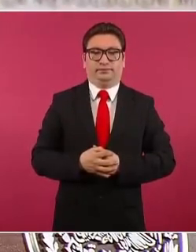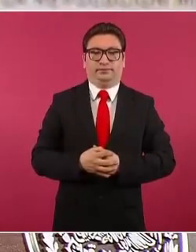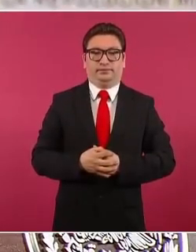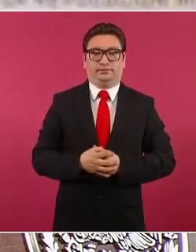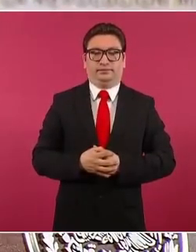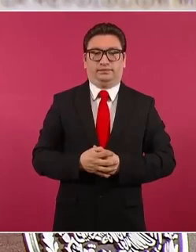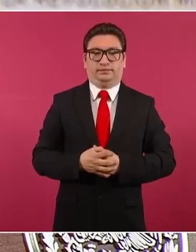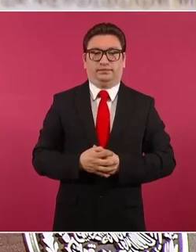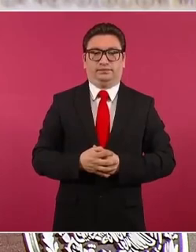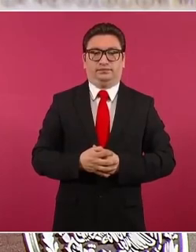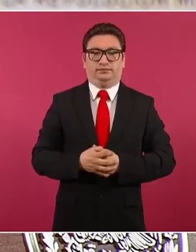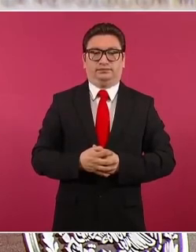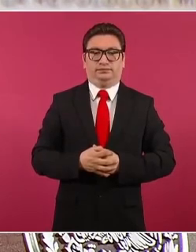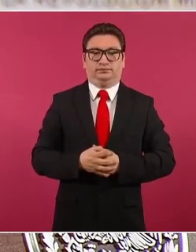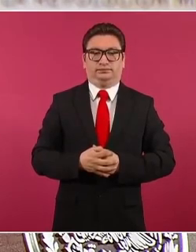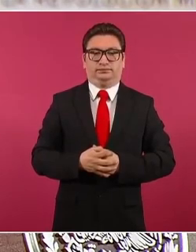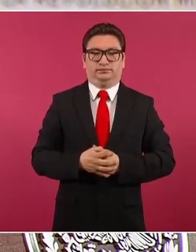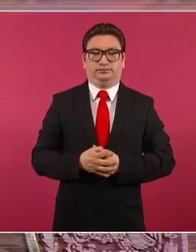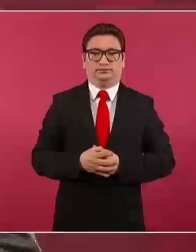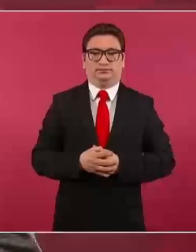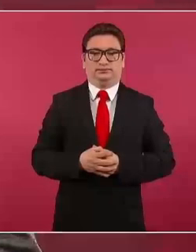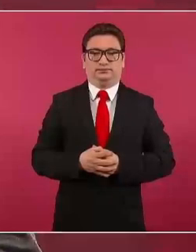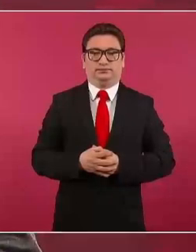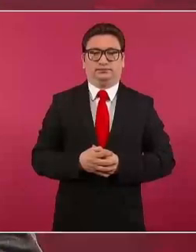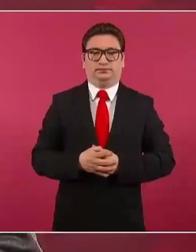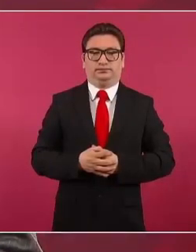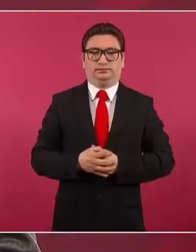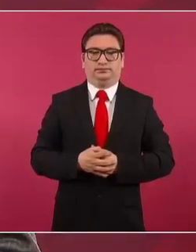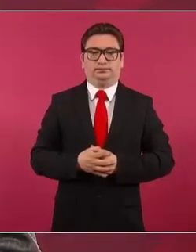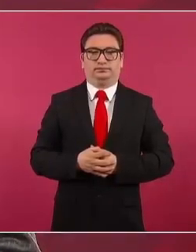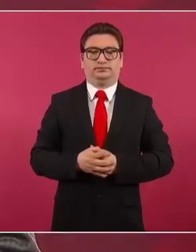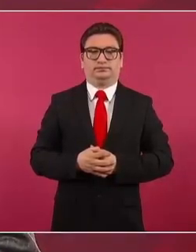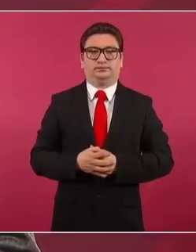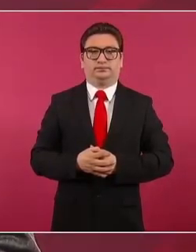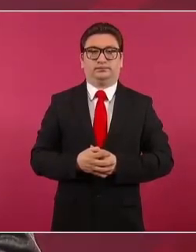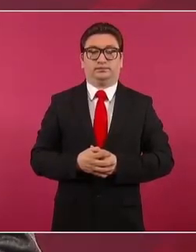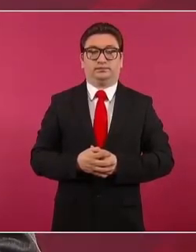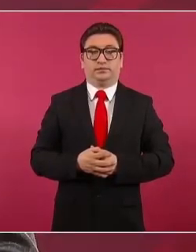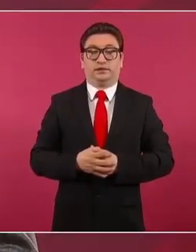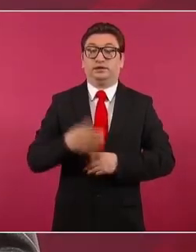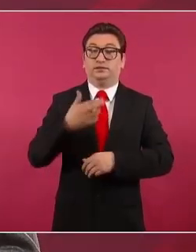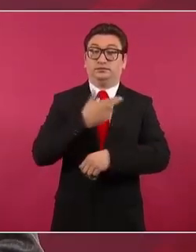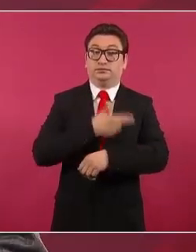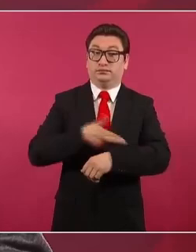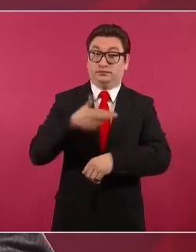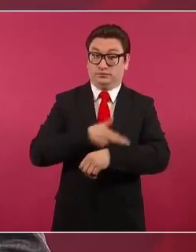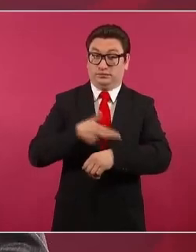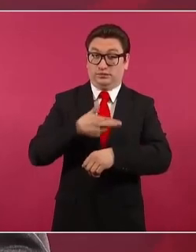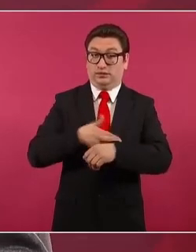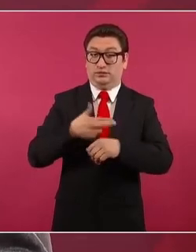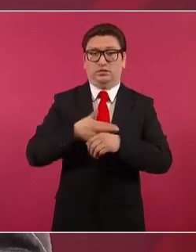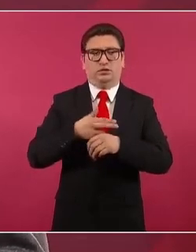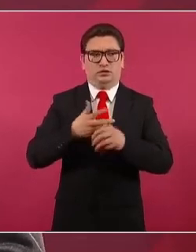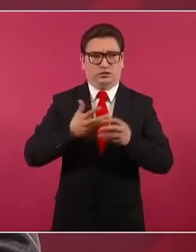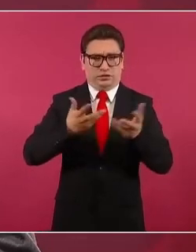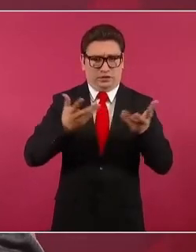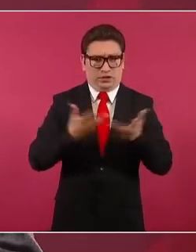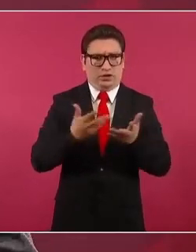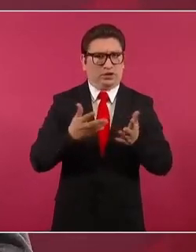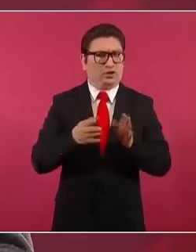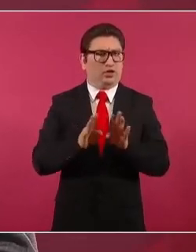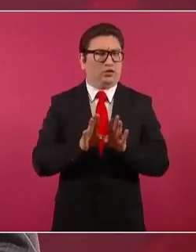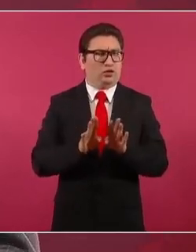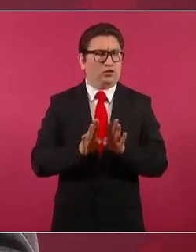establece que el trámite lo pueden hacer sin